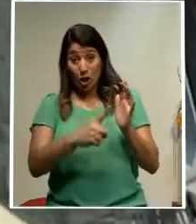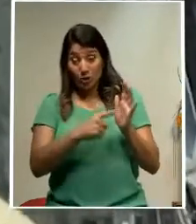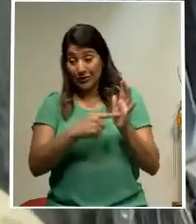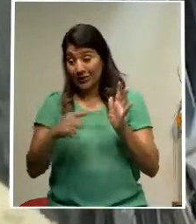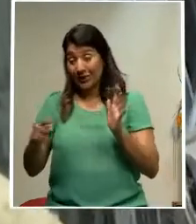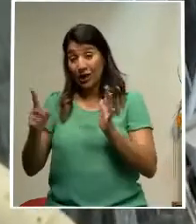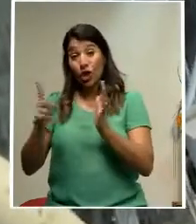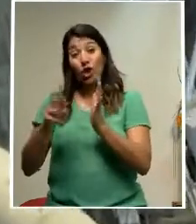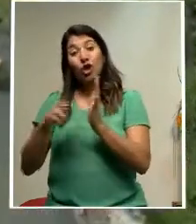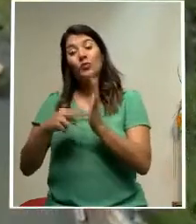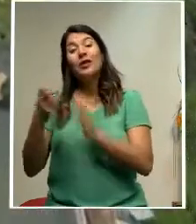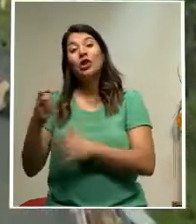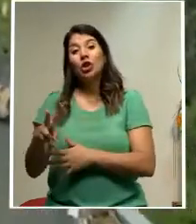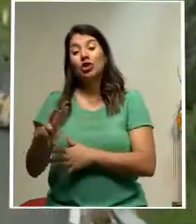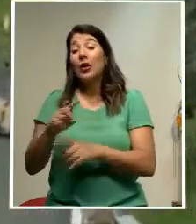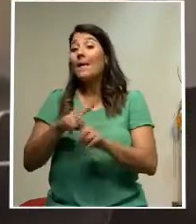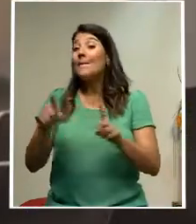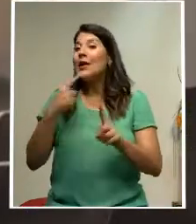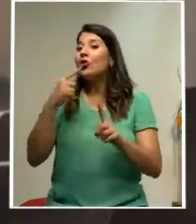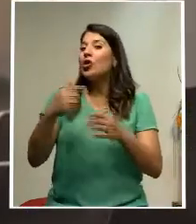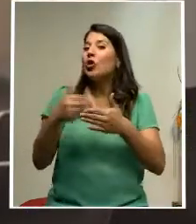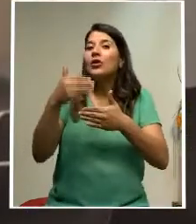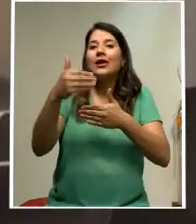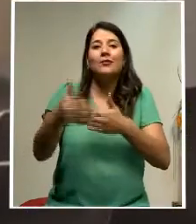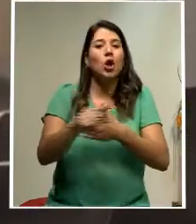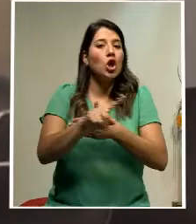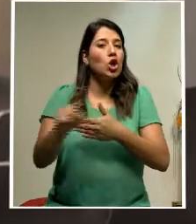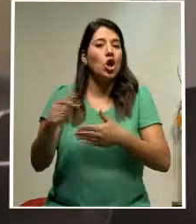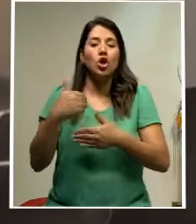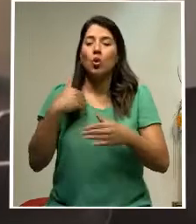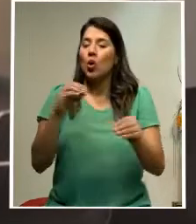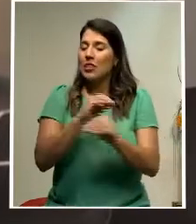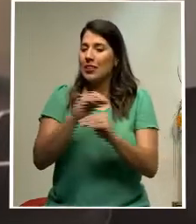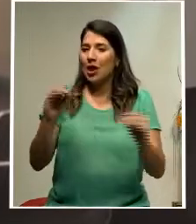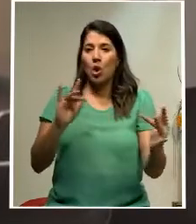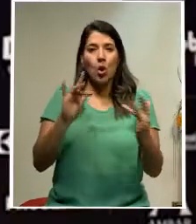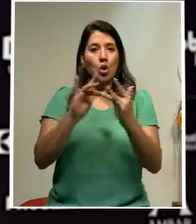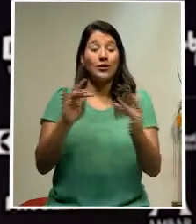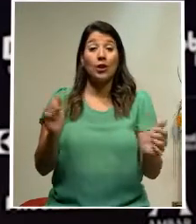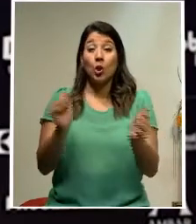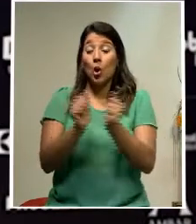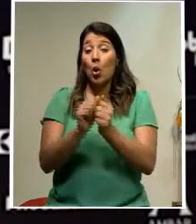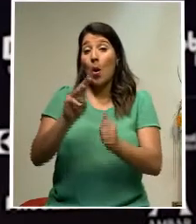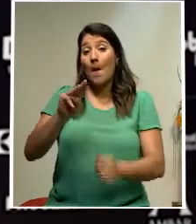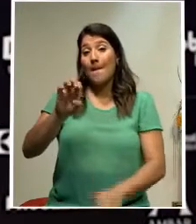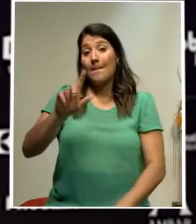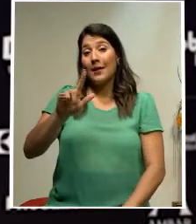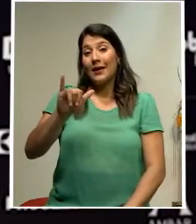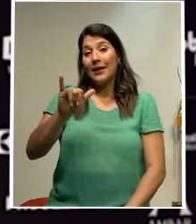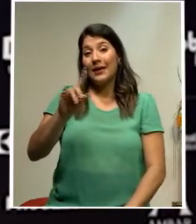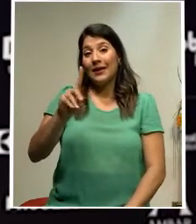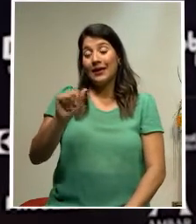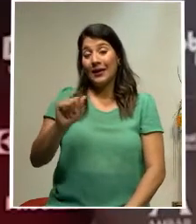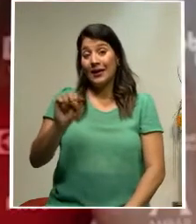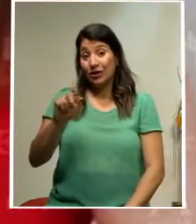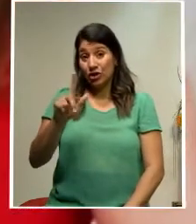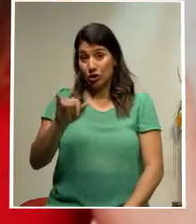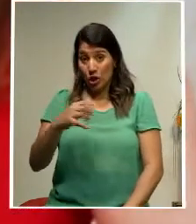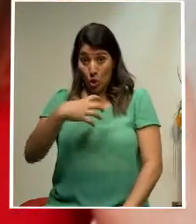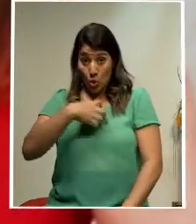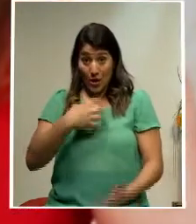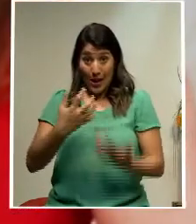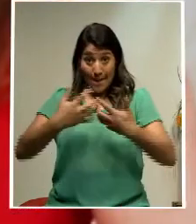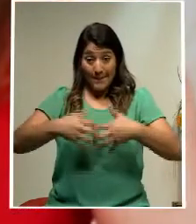tajante en decir que luego de eso no tuvo ningún tipo de relación o contacto con Mélida Solís, dueña de la constructora H. Solís,